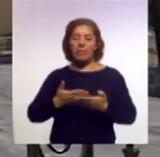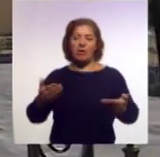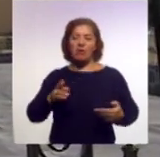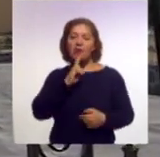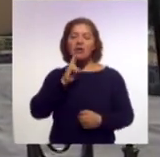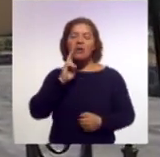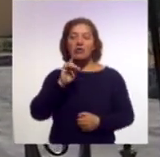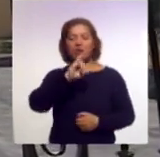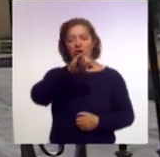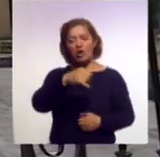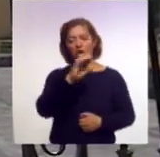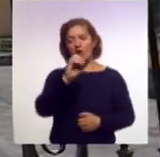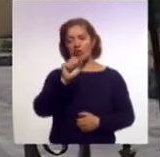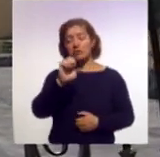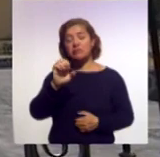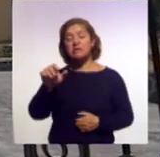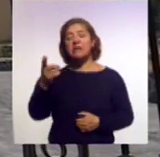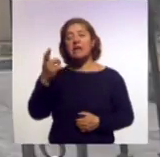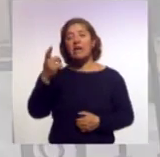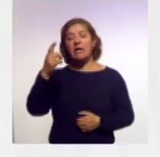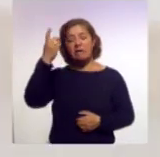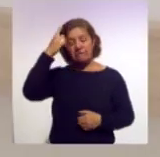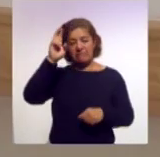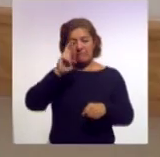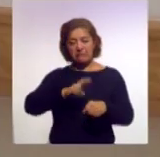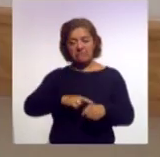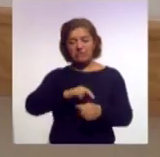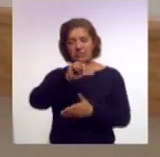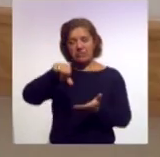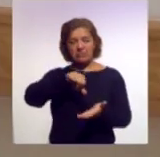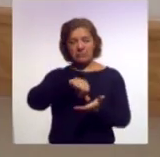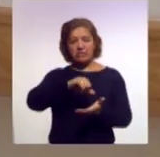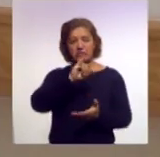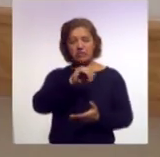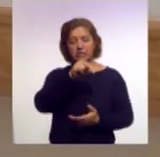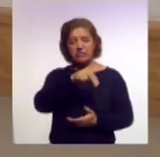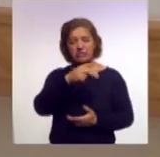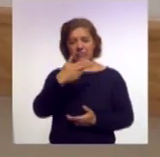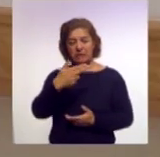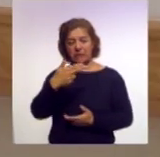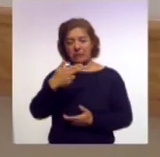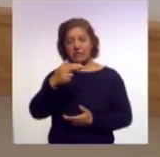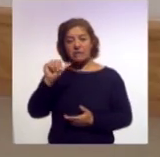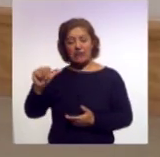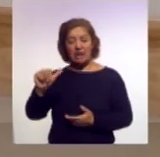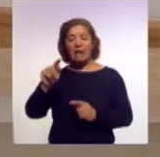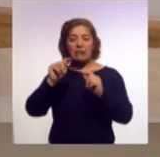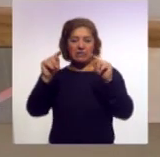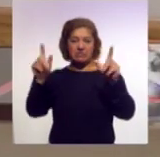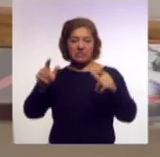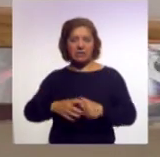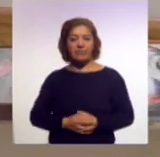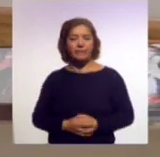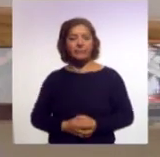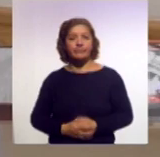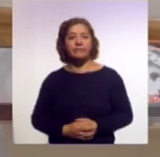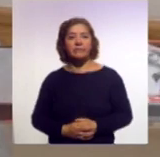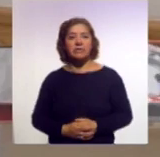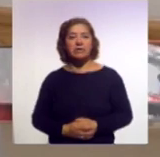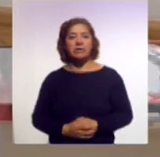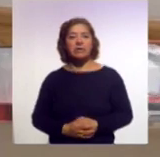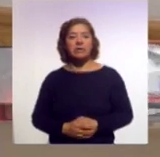José de la Rosa Herrera, director del Centro Inatlaxcala. Estamos justo en este momento ya reiniciando